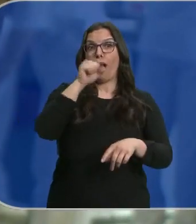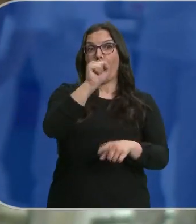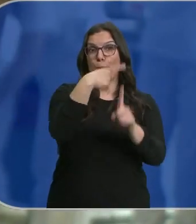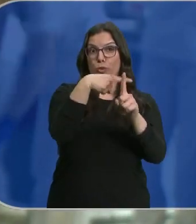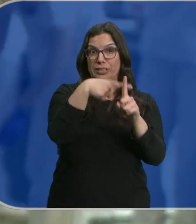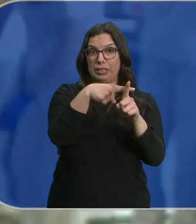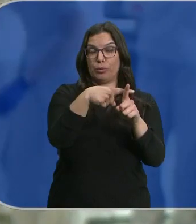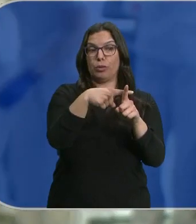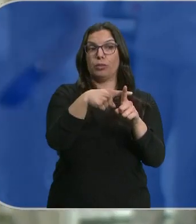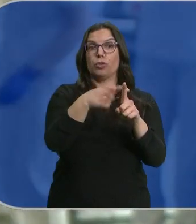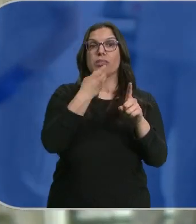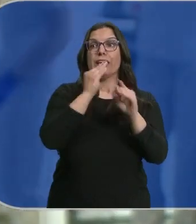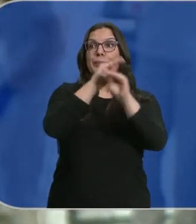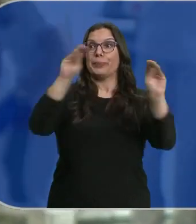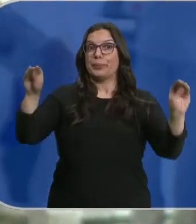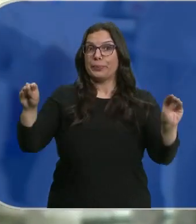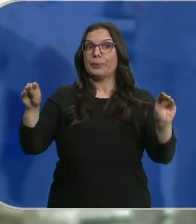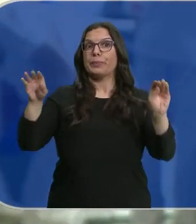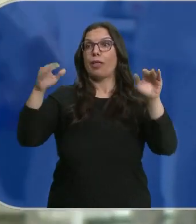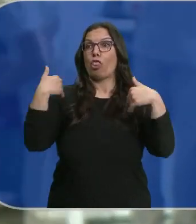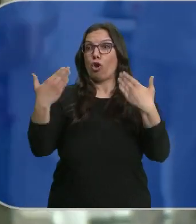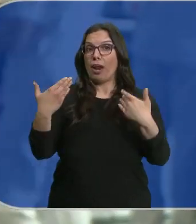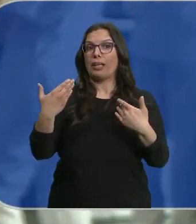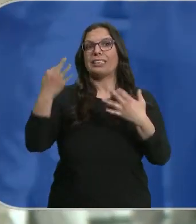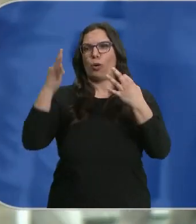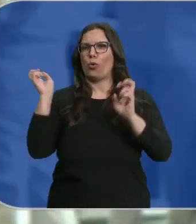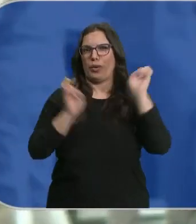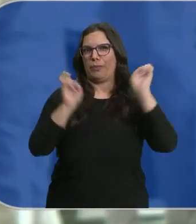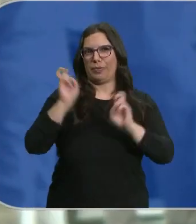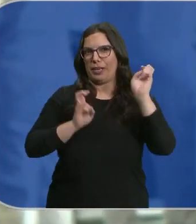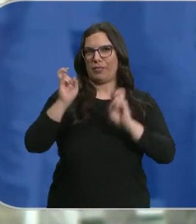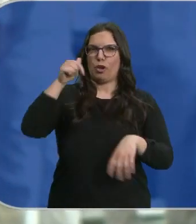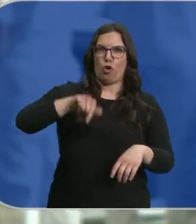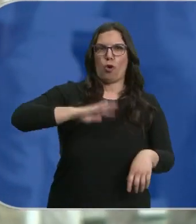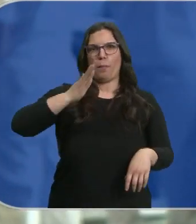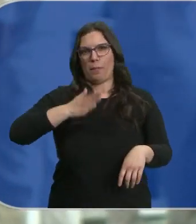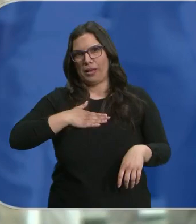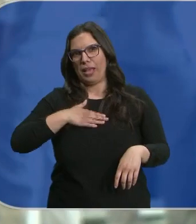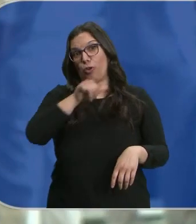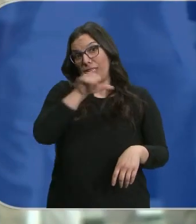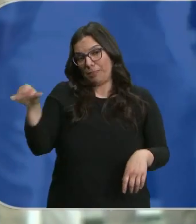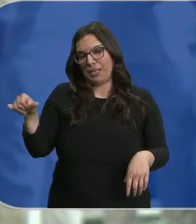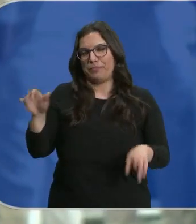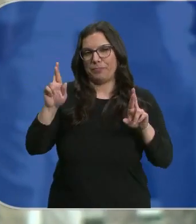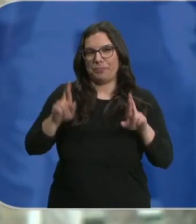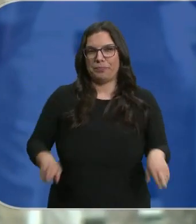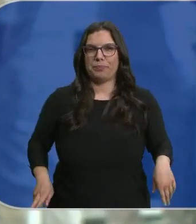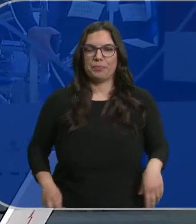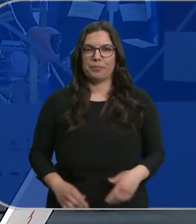Si este llamamiento les llega a los donantes, seguro que acudirán muchos a donar entre hoy y mañana o en esta semana.